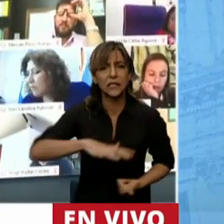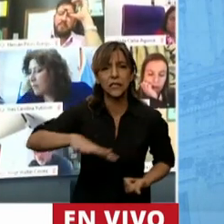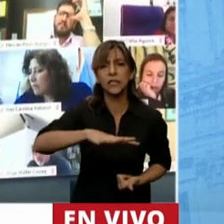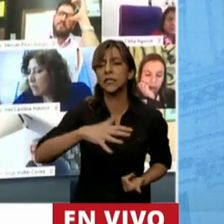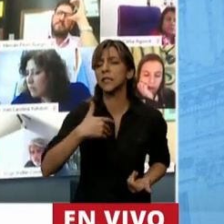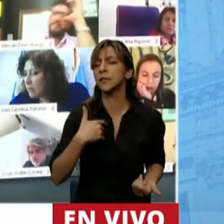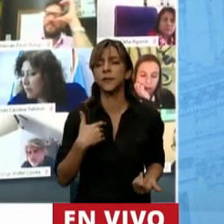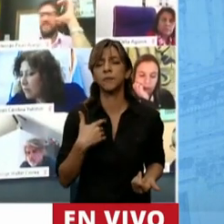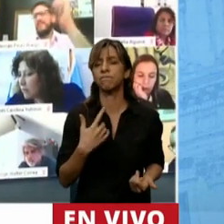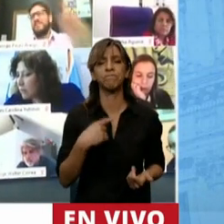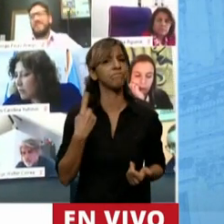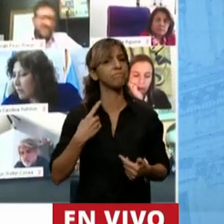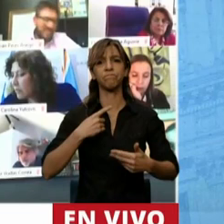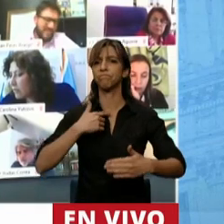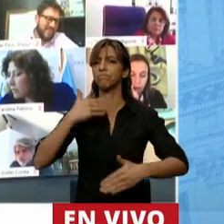avanzar